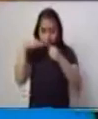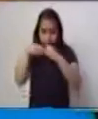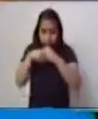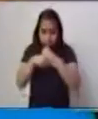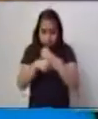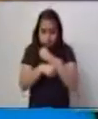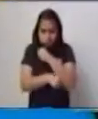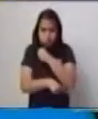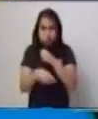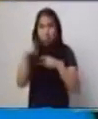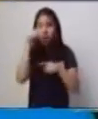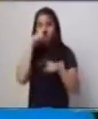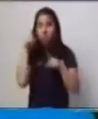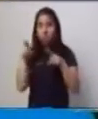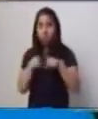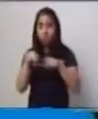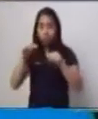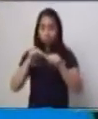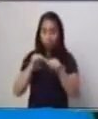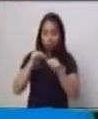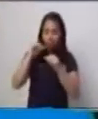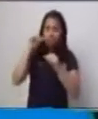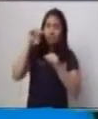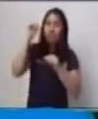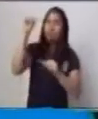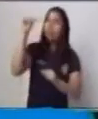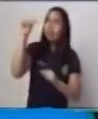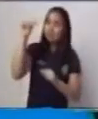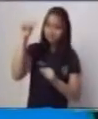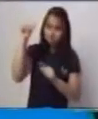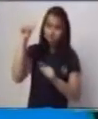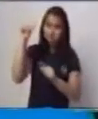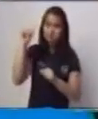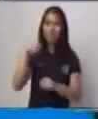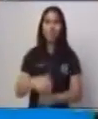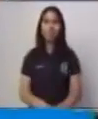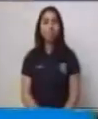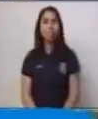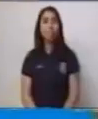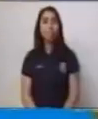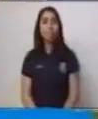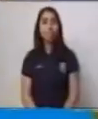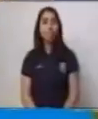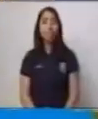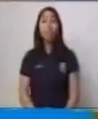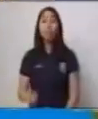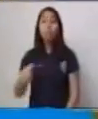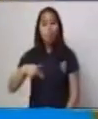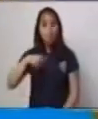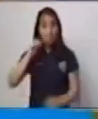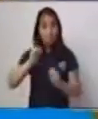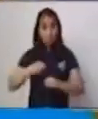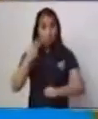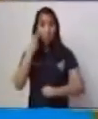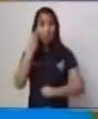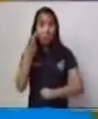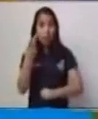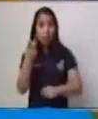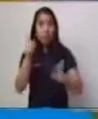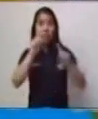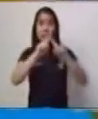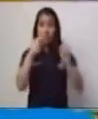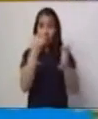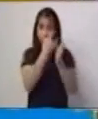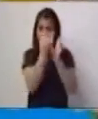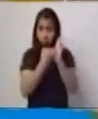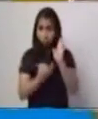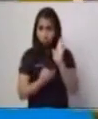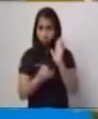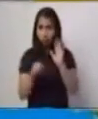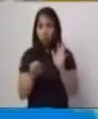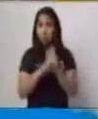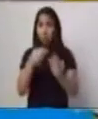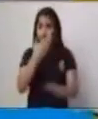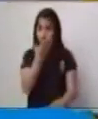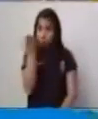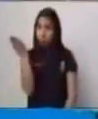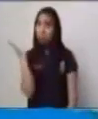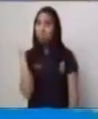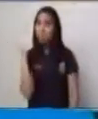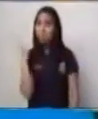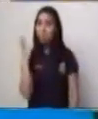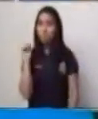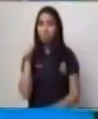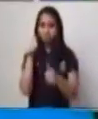nuestros dibujos. En este, por ejemplo, podemos ver la luz, podemos